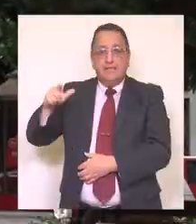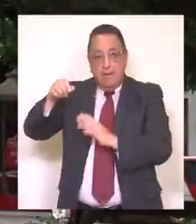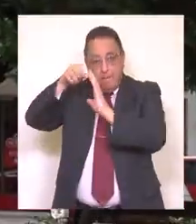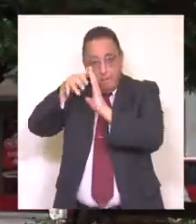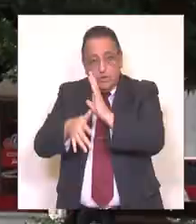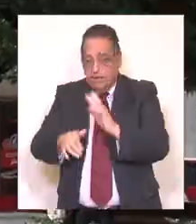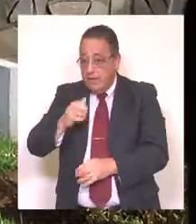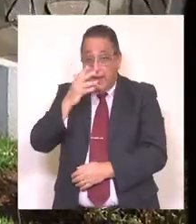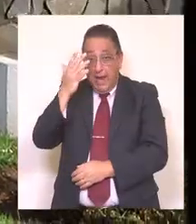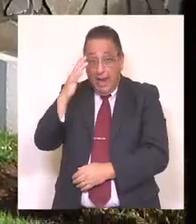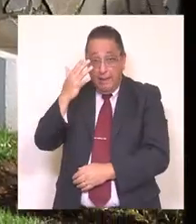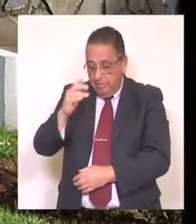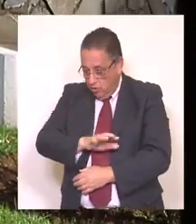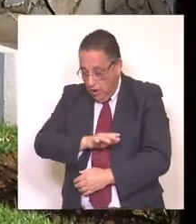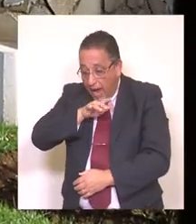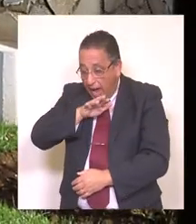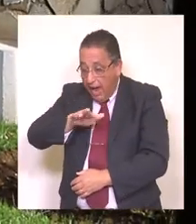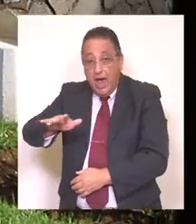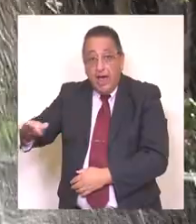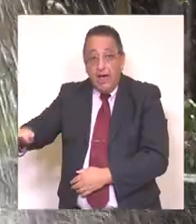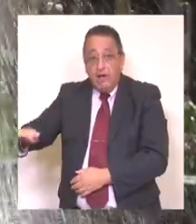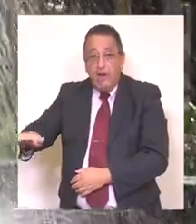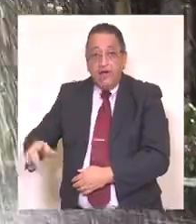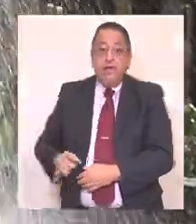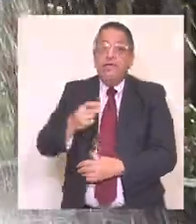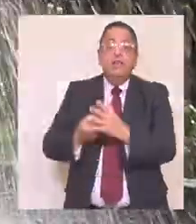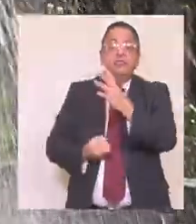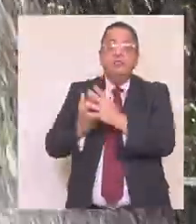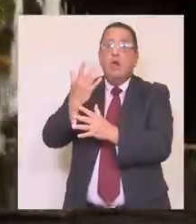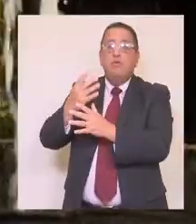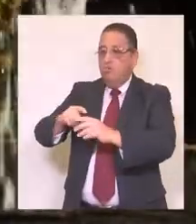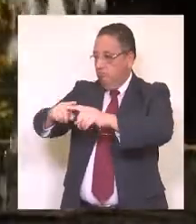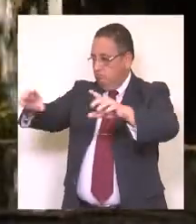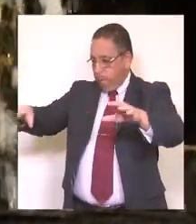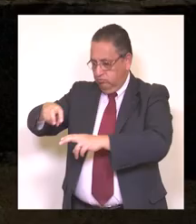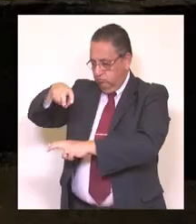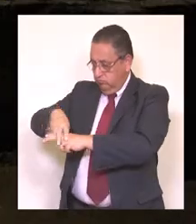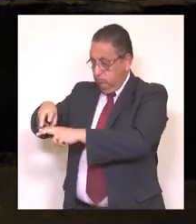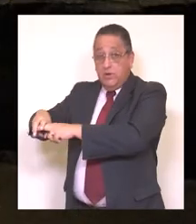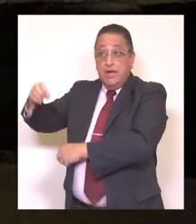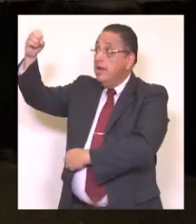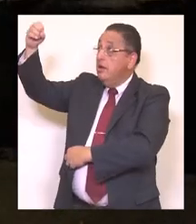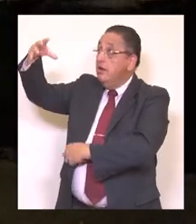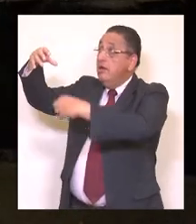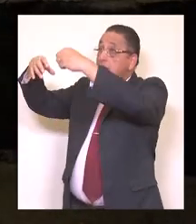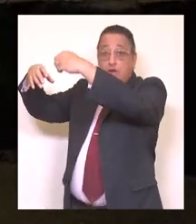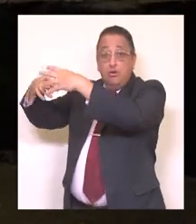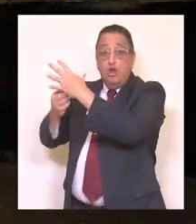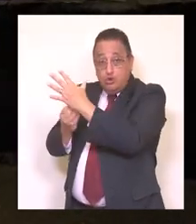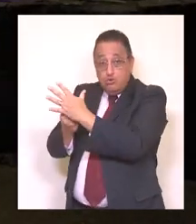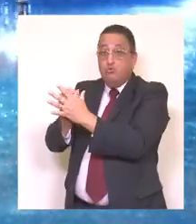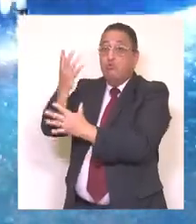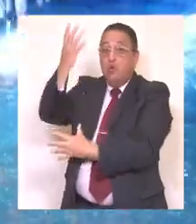como también el espejo de agua, además de instalar nuevo mobiliario urbano y nueva iluminación en este